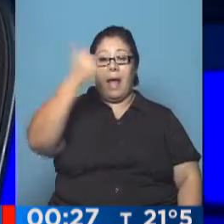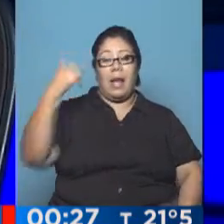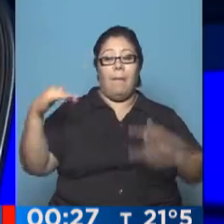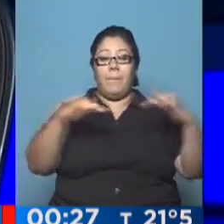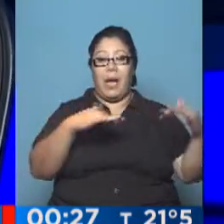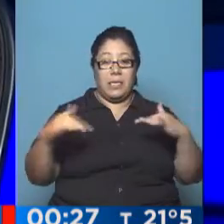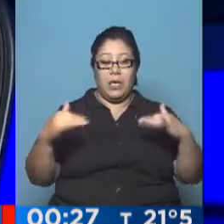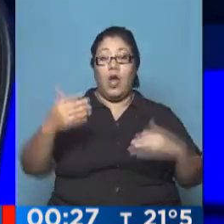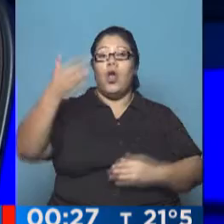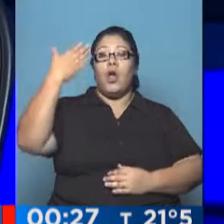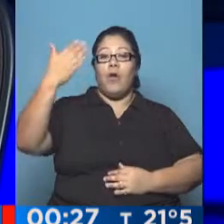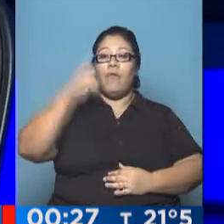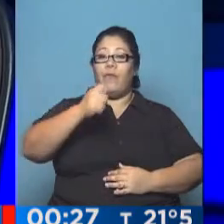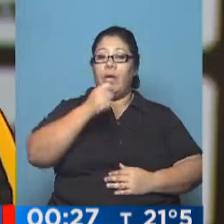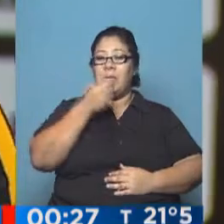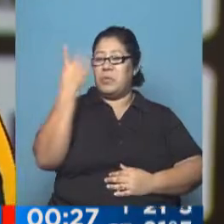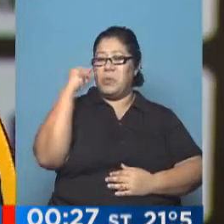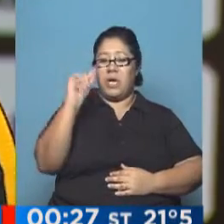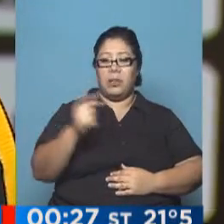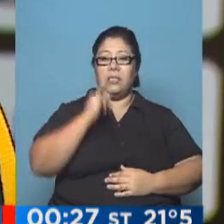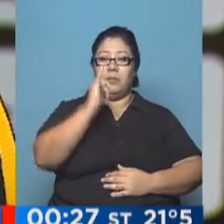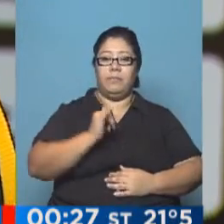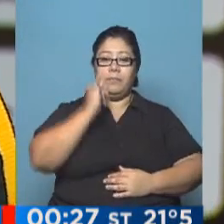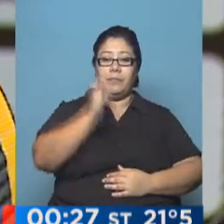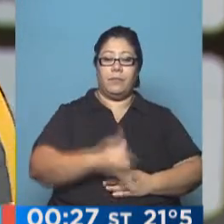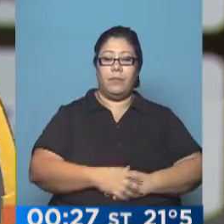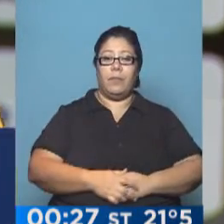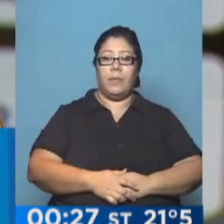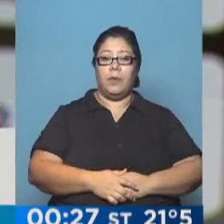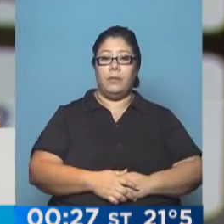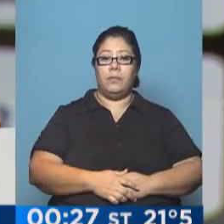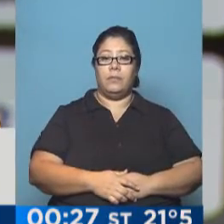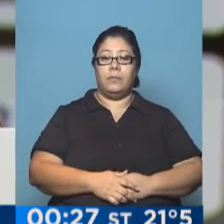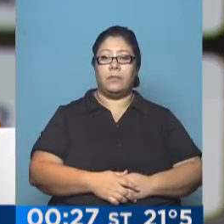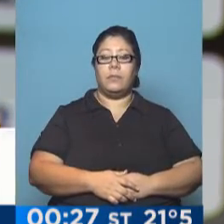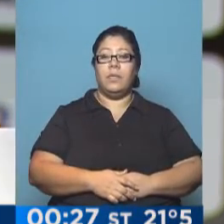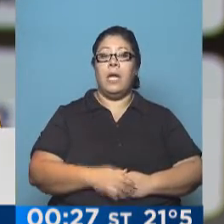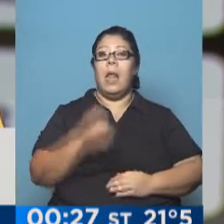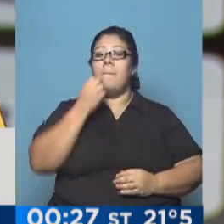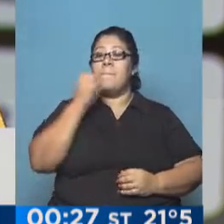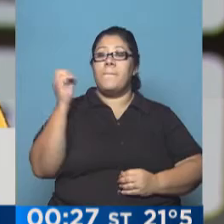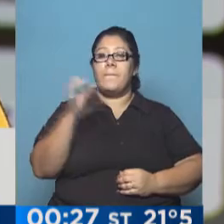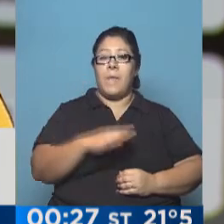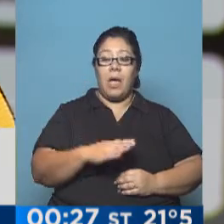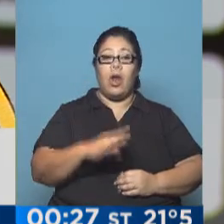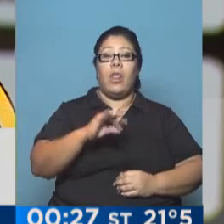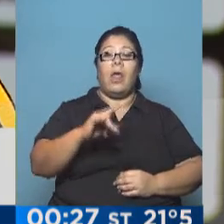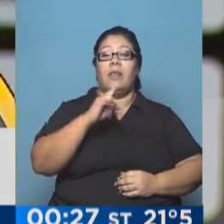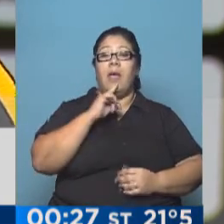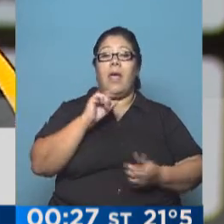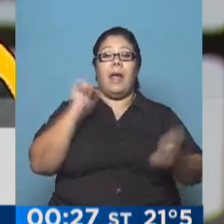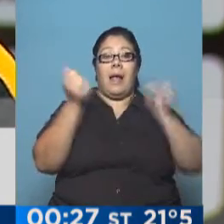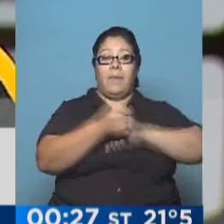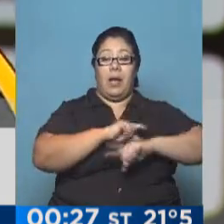decía en conferencia de prensa en 6 minutos nada más. Bueno, no llega de la mejor manera, porque la mejor manera hubiera sido no cambiar al entrenador en medio del torneo.